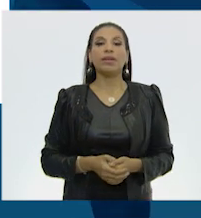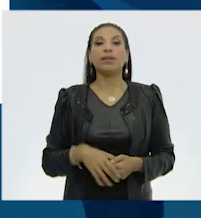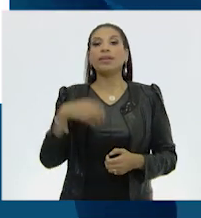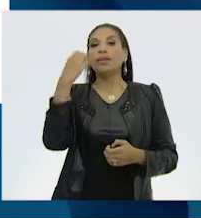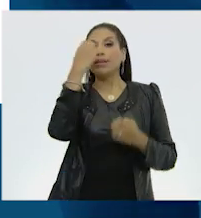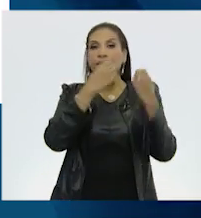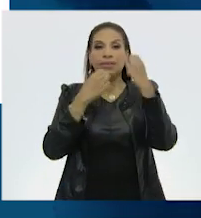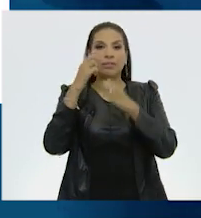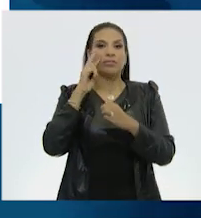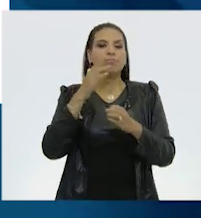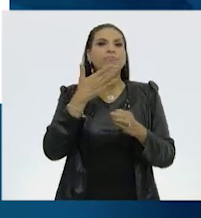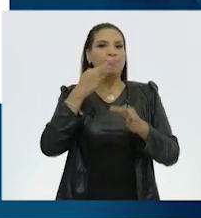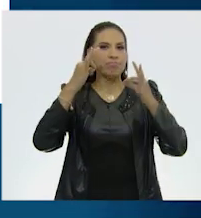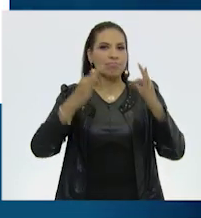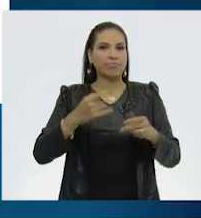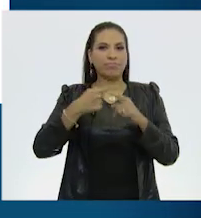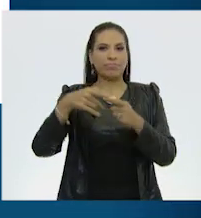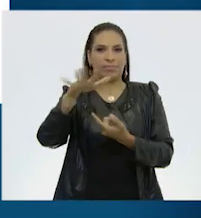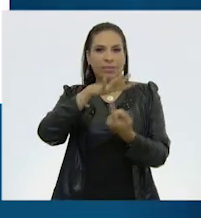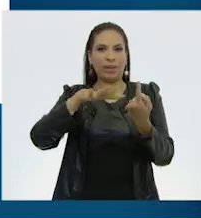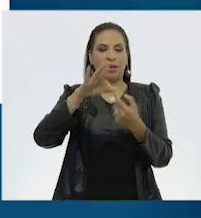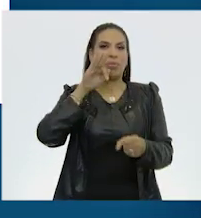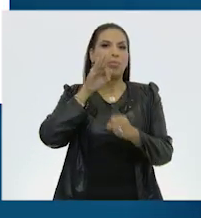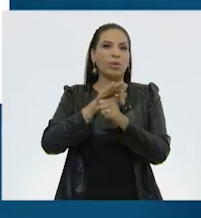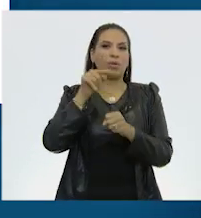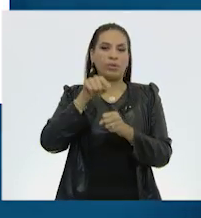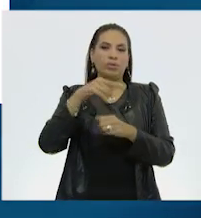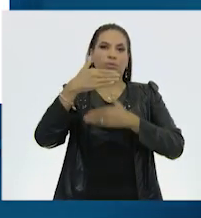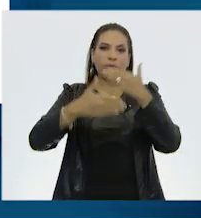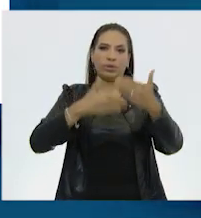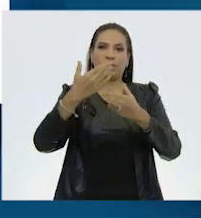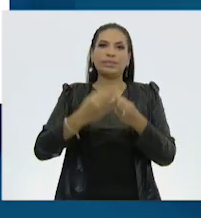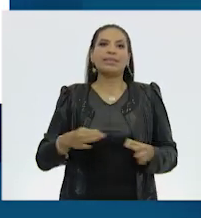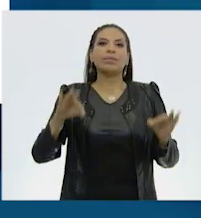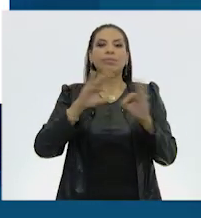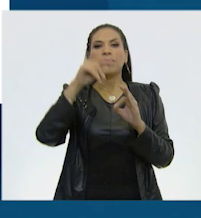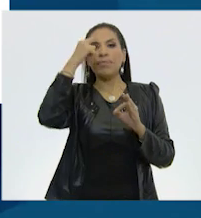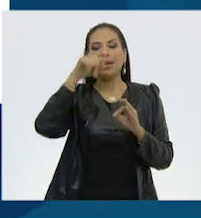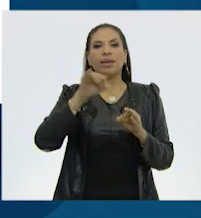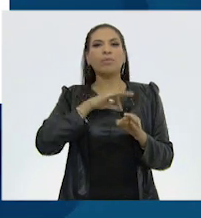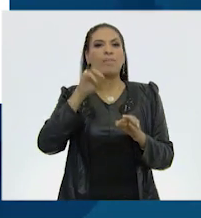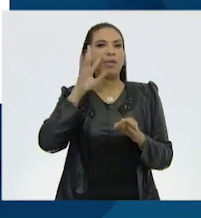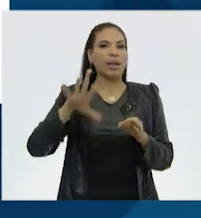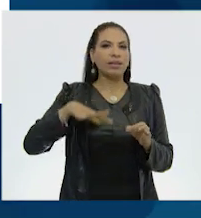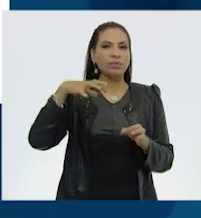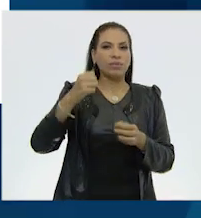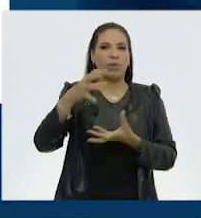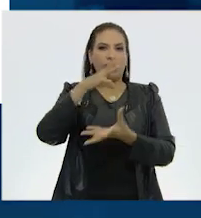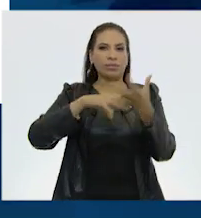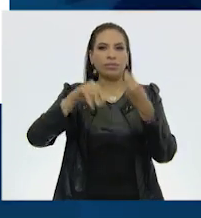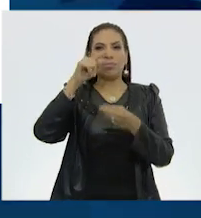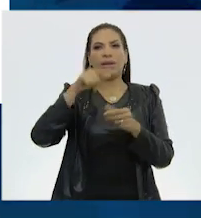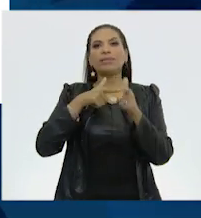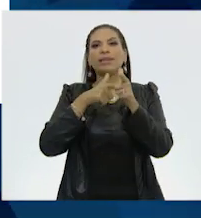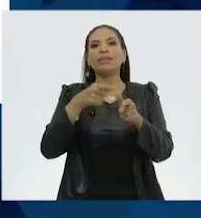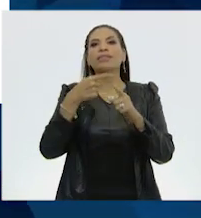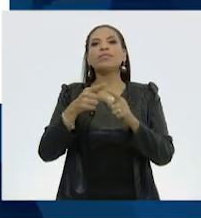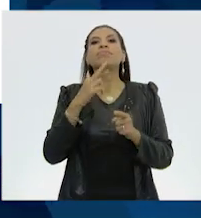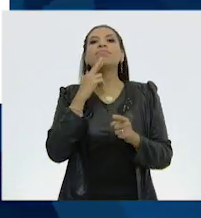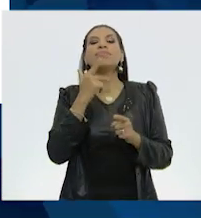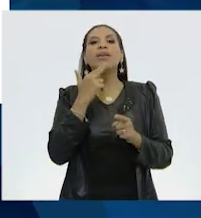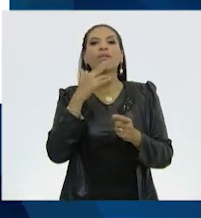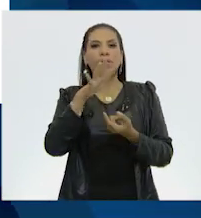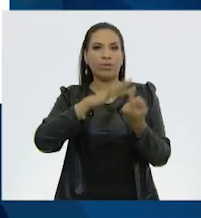Evaluar la efectividad de manejo de las áreas protegidas es un proceso fundamental que mide el esfuerzo invertido para mantenerlas en buenas